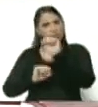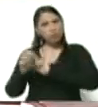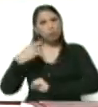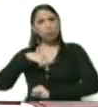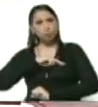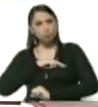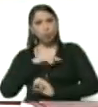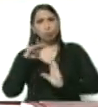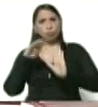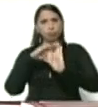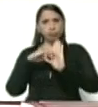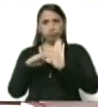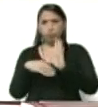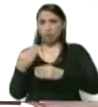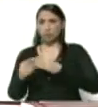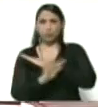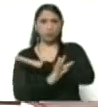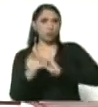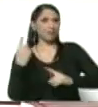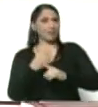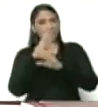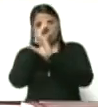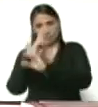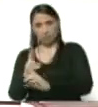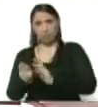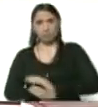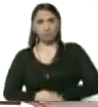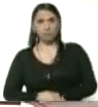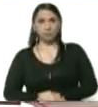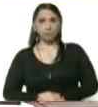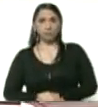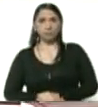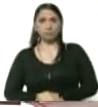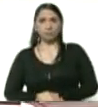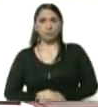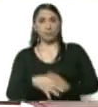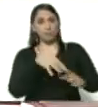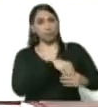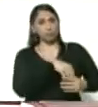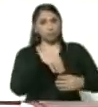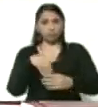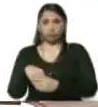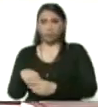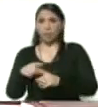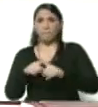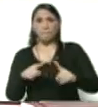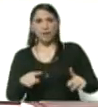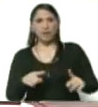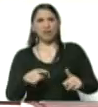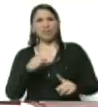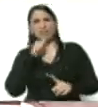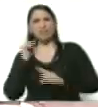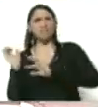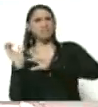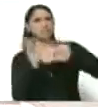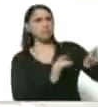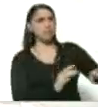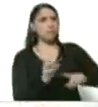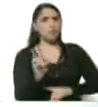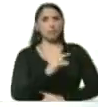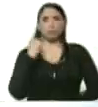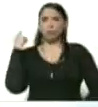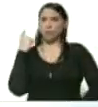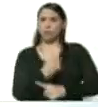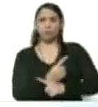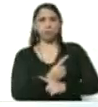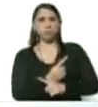establecido en la frontera deben respetarse. Y por eso la cuarentena, para quienes están regresando a Venezuela, es obligatoria.